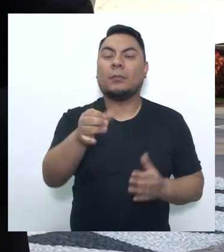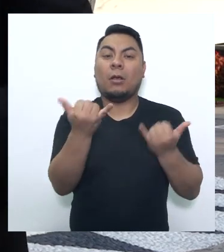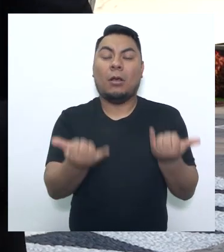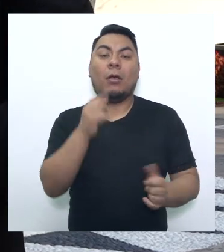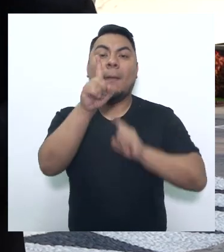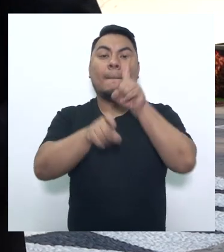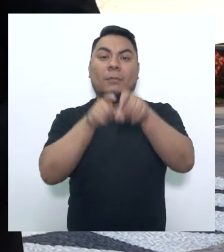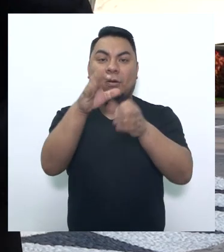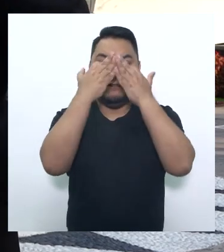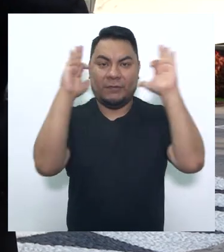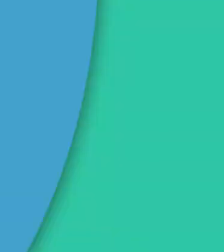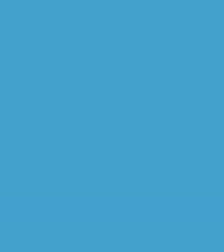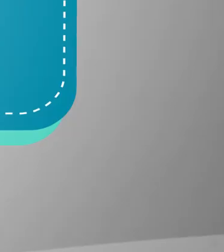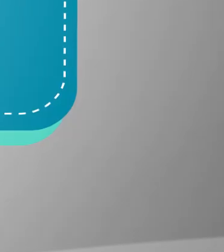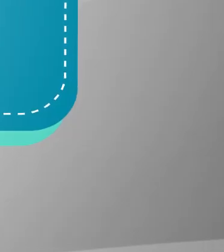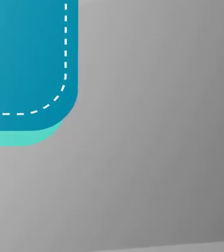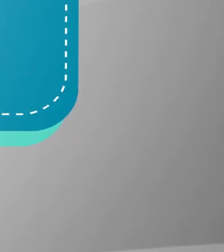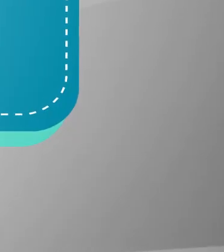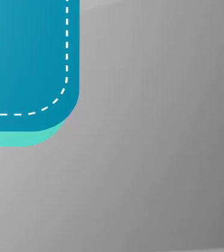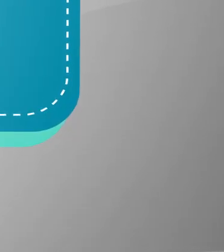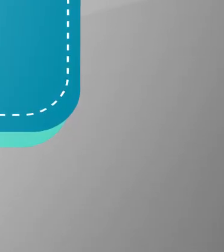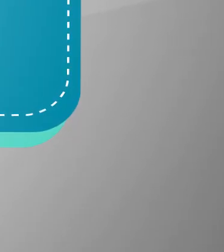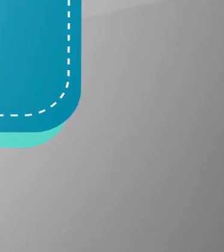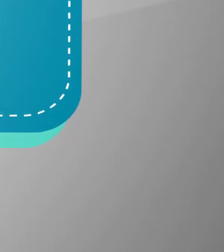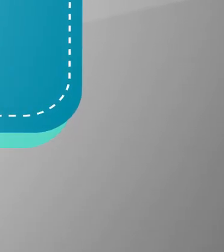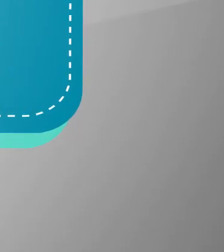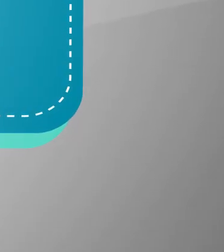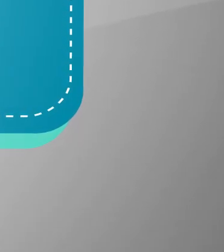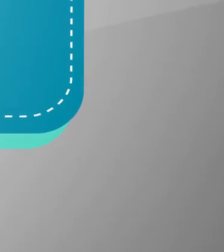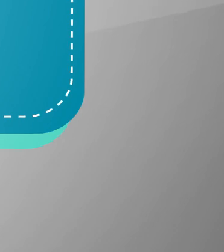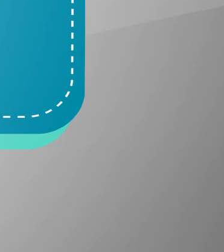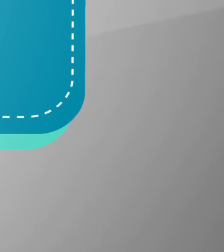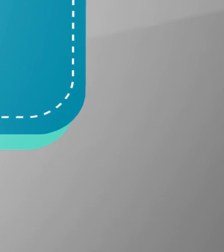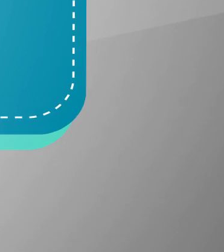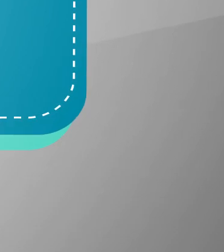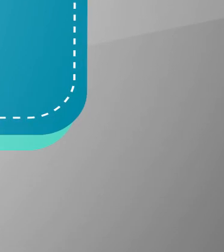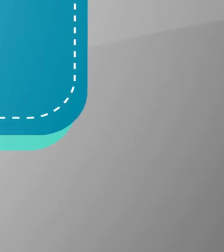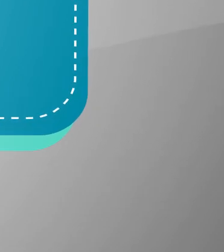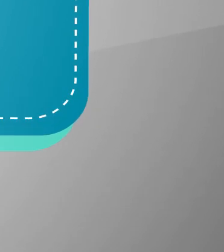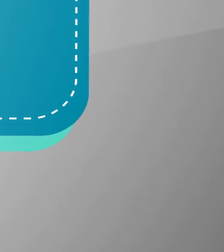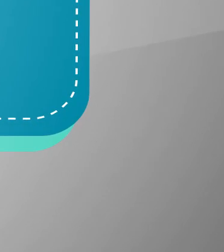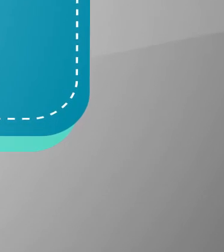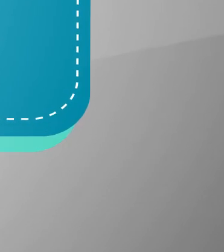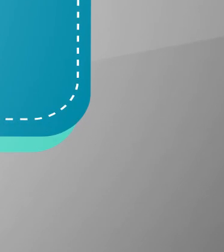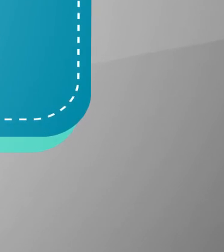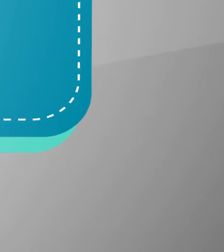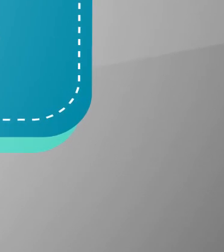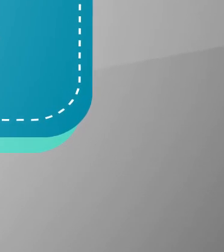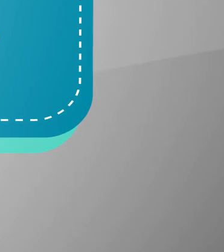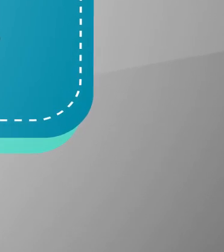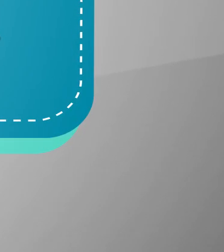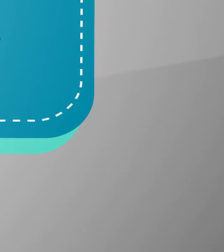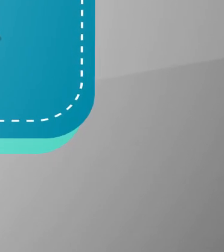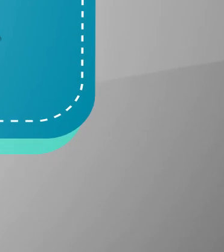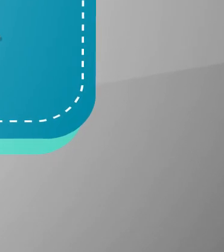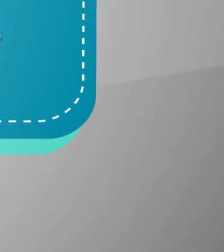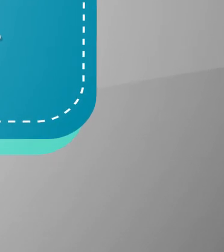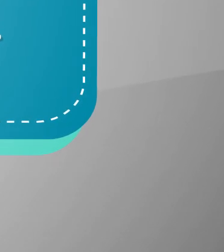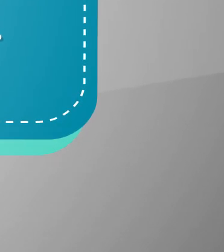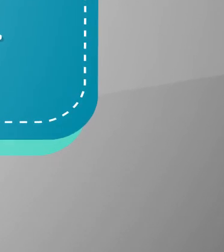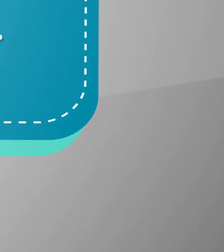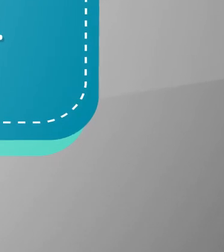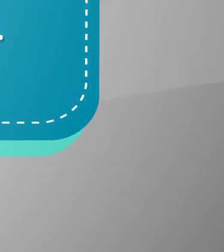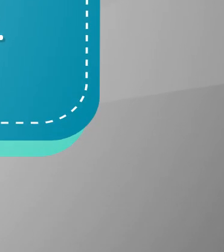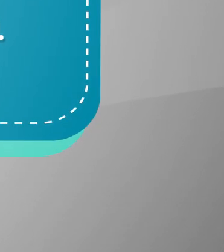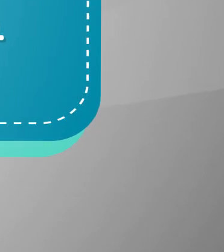ahora las preguntas del Facebook. En el mes de enero del año en curso, compré el departamento de mi amiga, quien aseveraba ser titular del mismo,